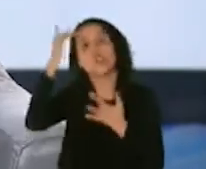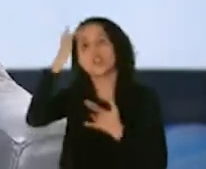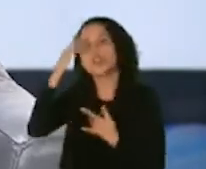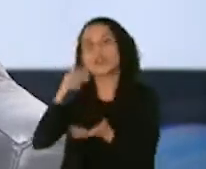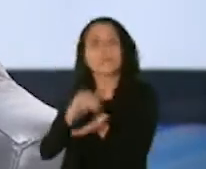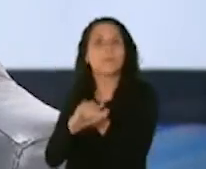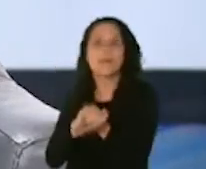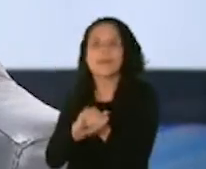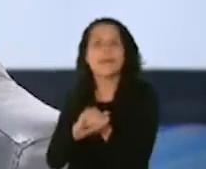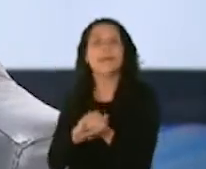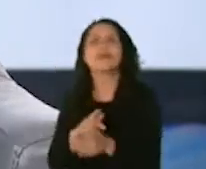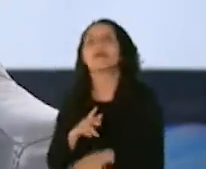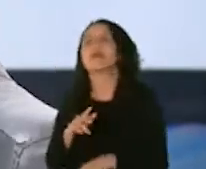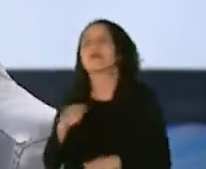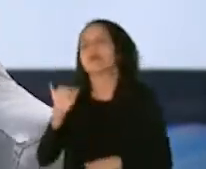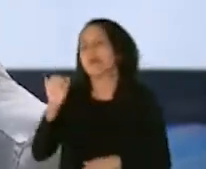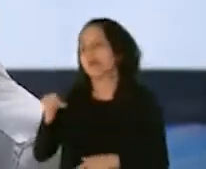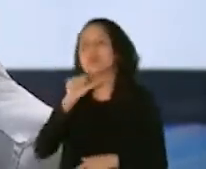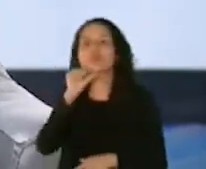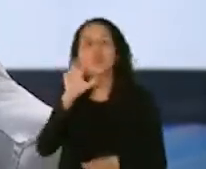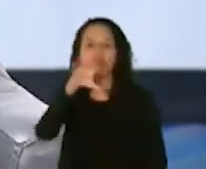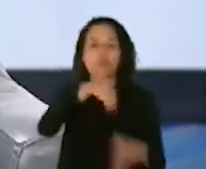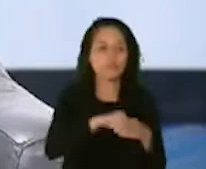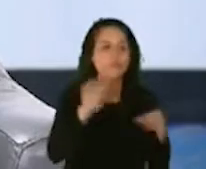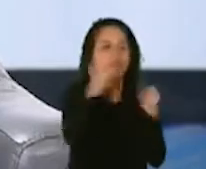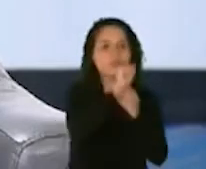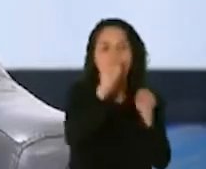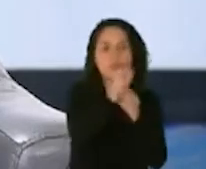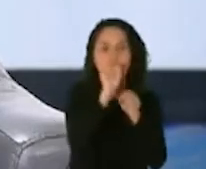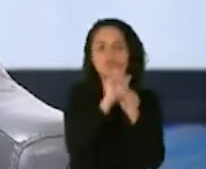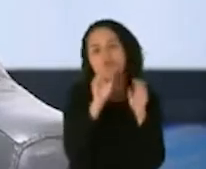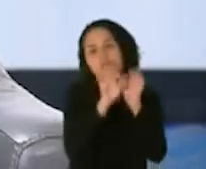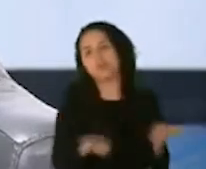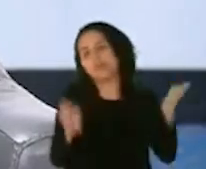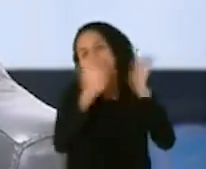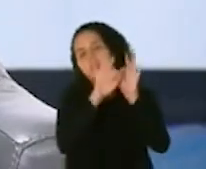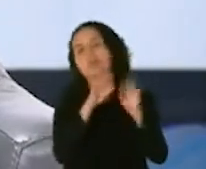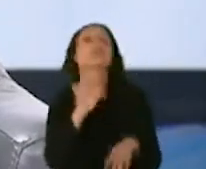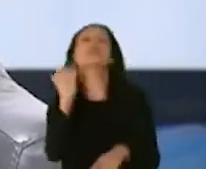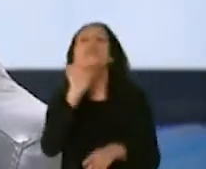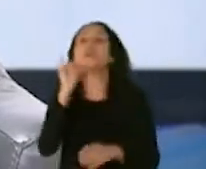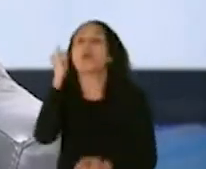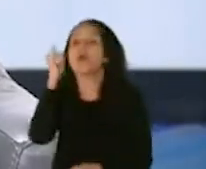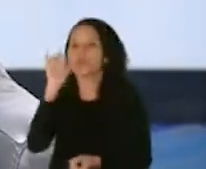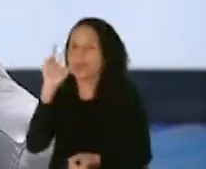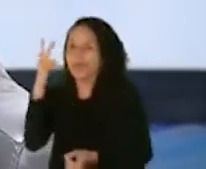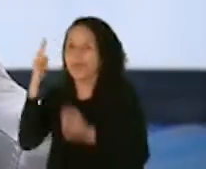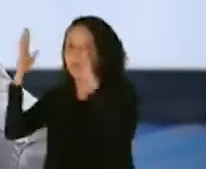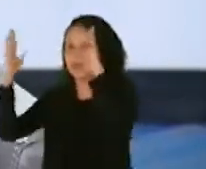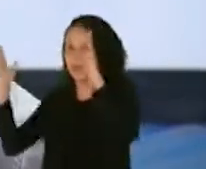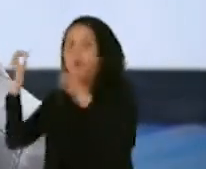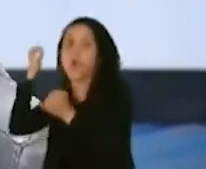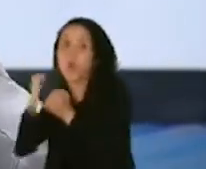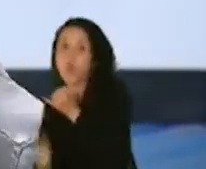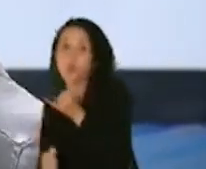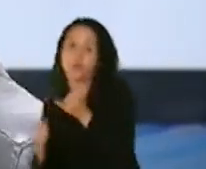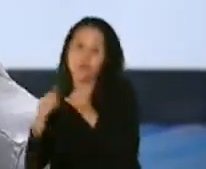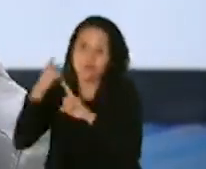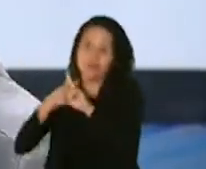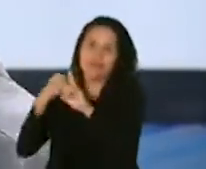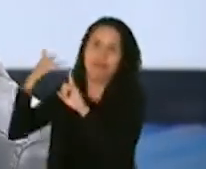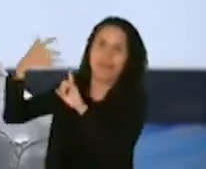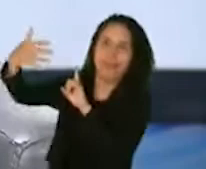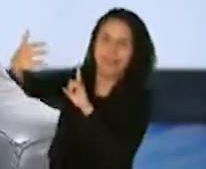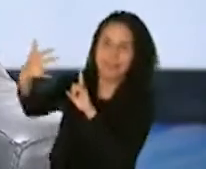y que no son parte de la fuerza trabajadora de estos grupos. Y la tercera y última fase, estamos hablando a meses largos,